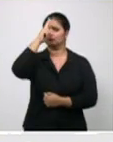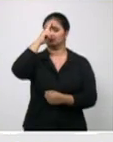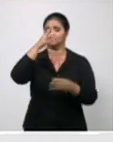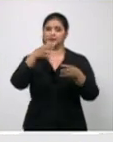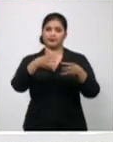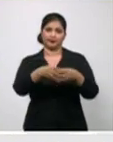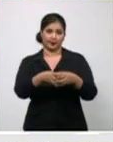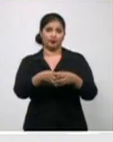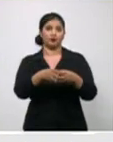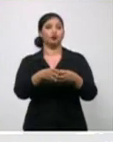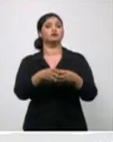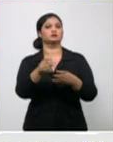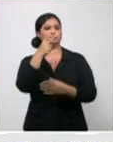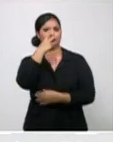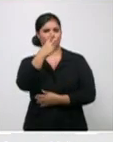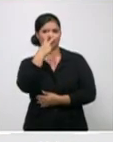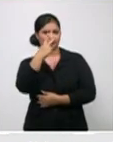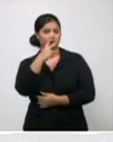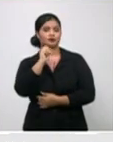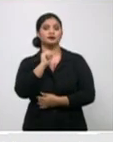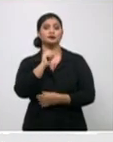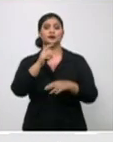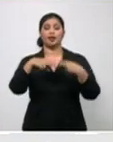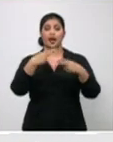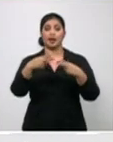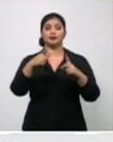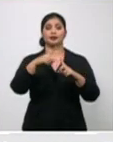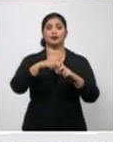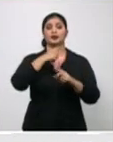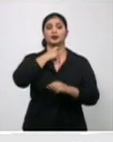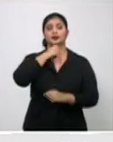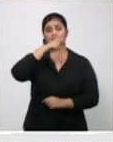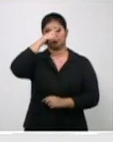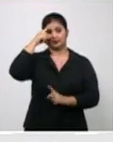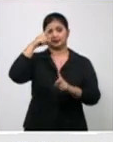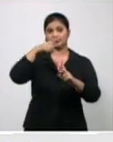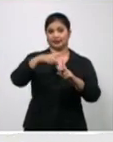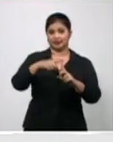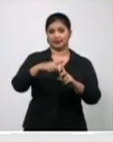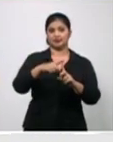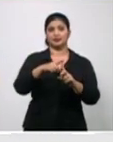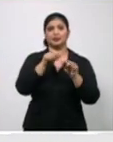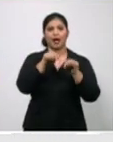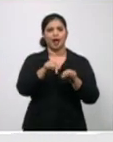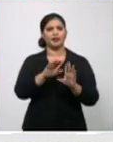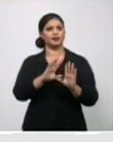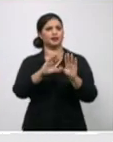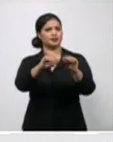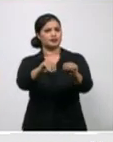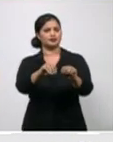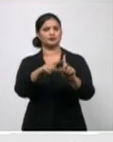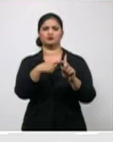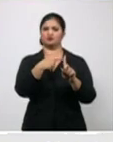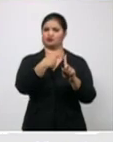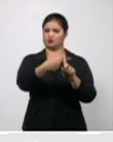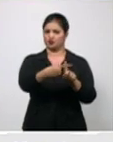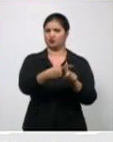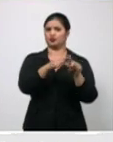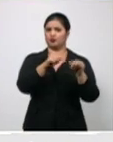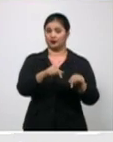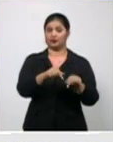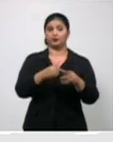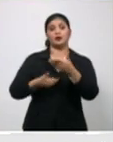el test de antígeno, que también ustedes han visto, que lo hemos estado mencionando, que en una oportunidad creo que explicamos